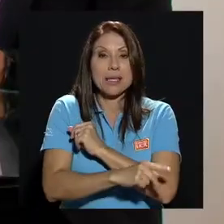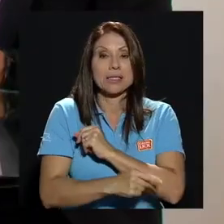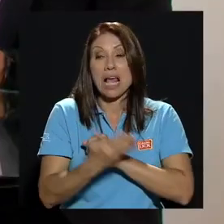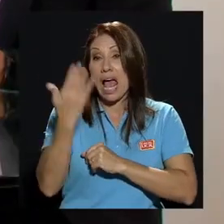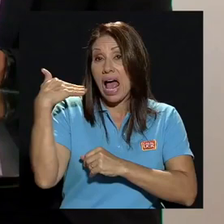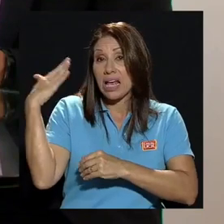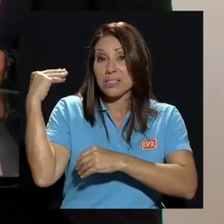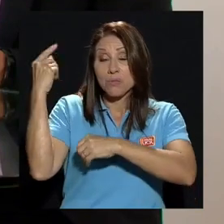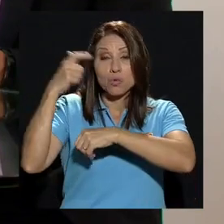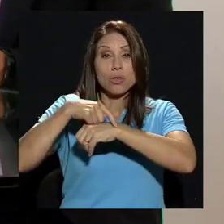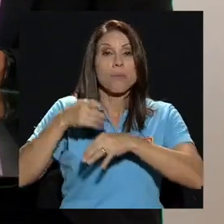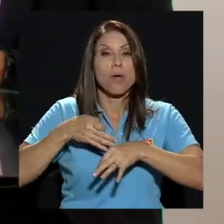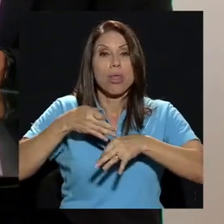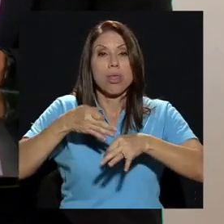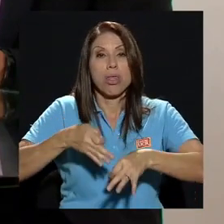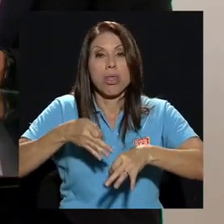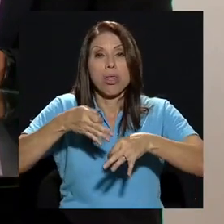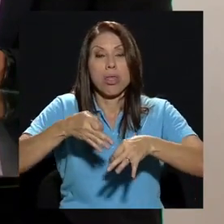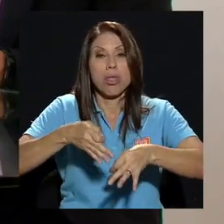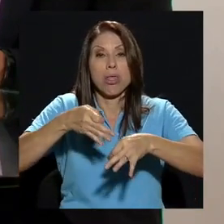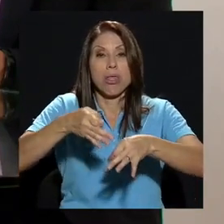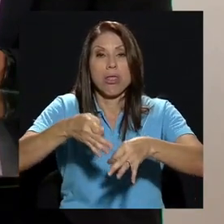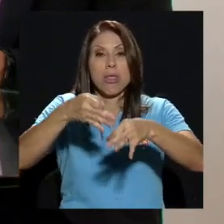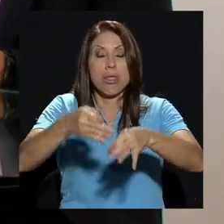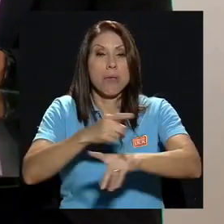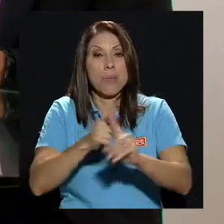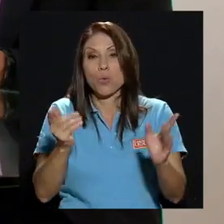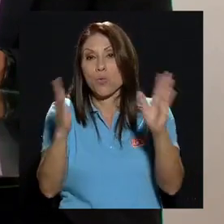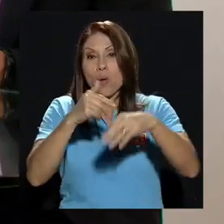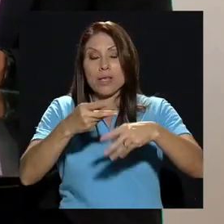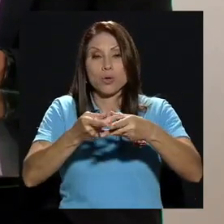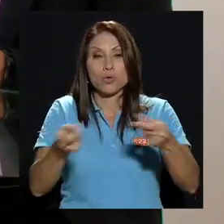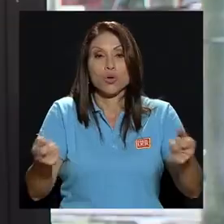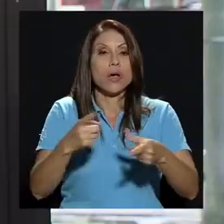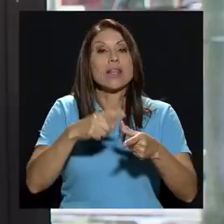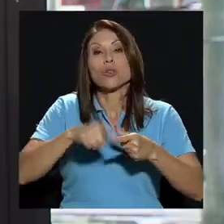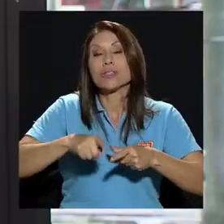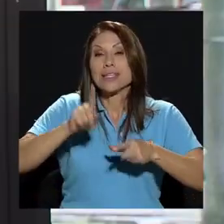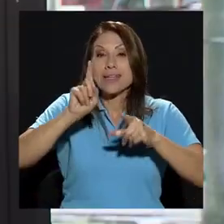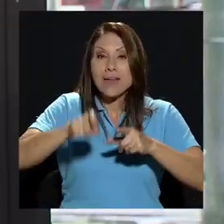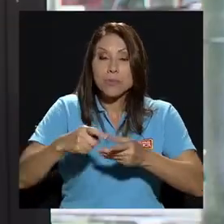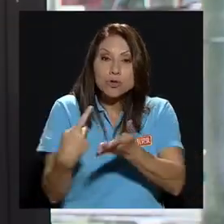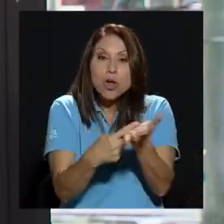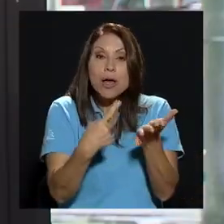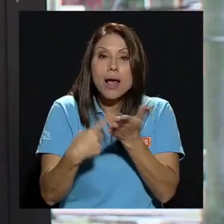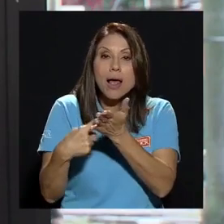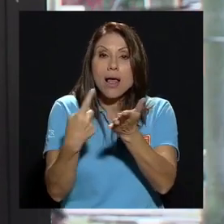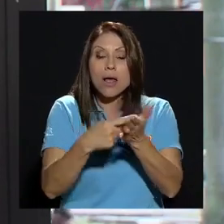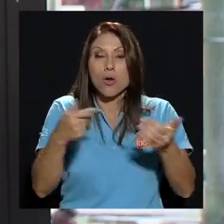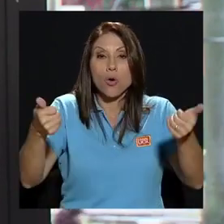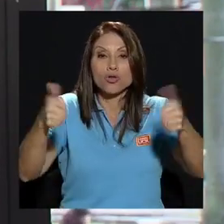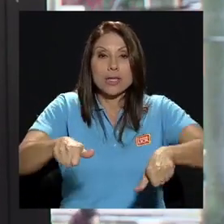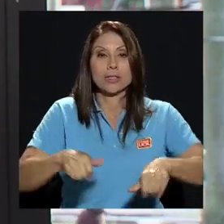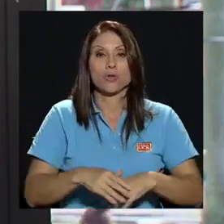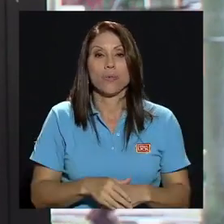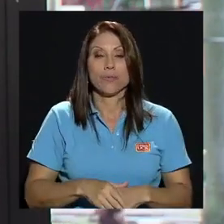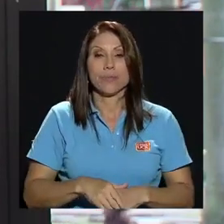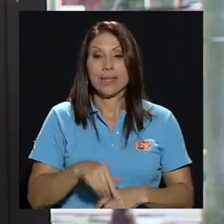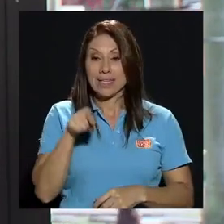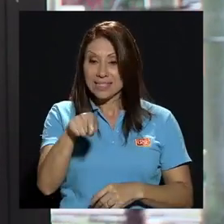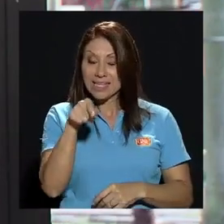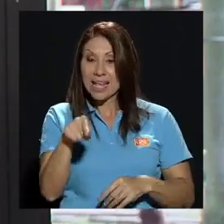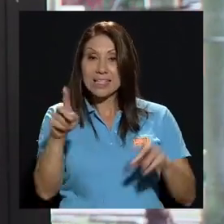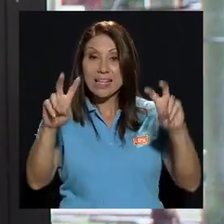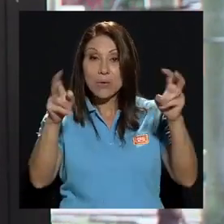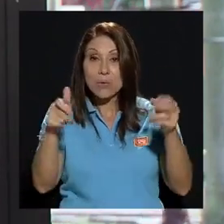encuentra solución todavía pues entonces hay que llegar a un punto de consenso me parece que si este punto de consenso no afecta